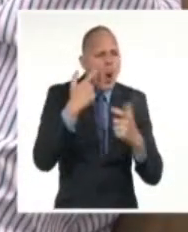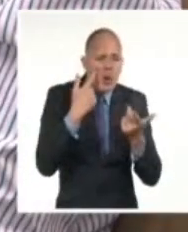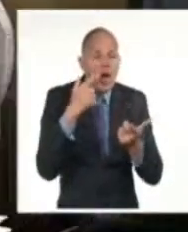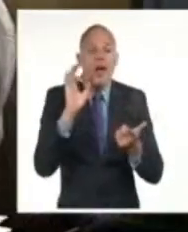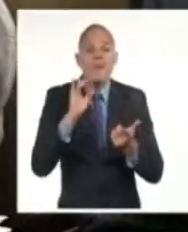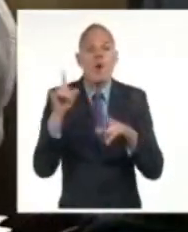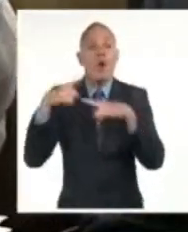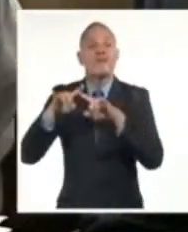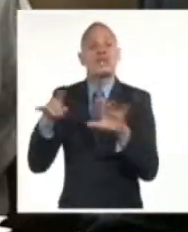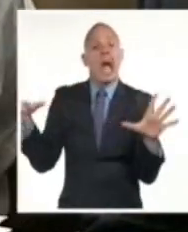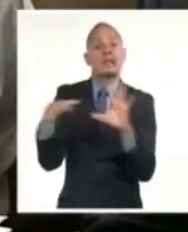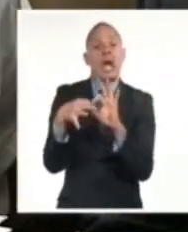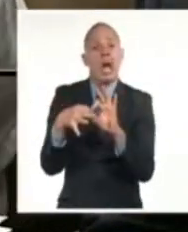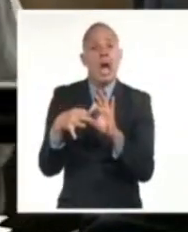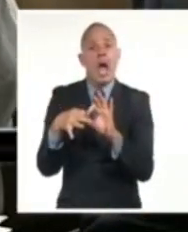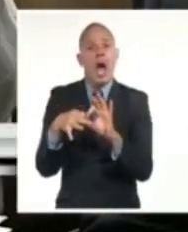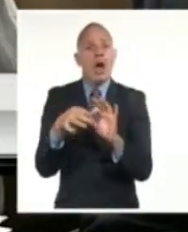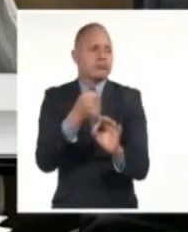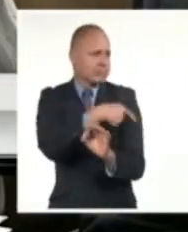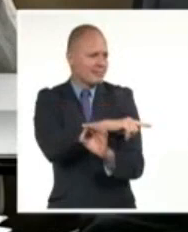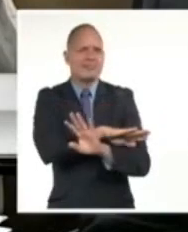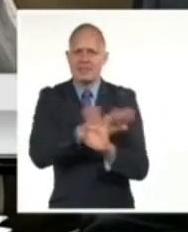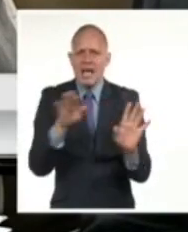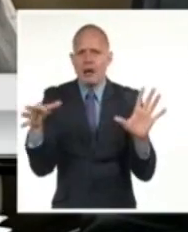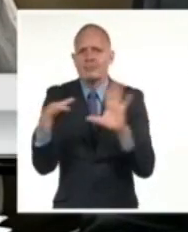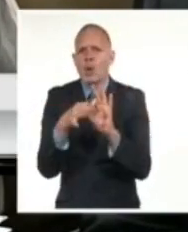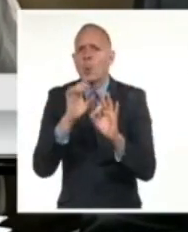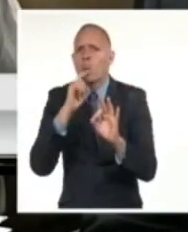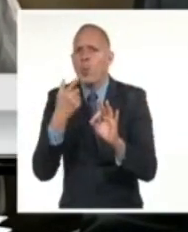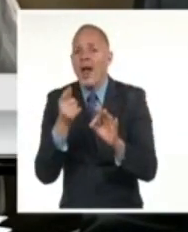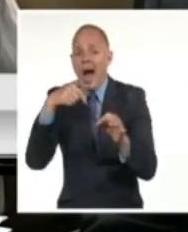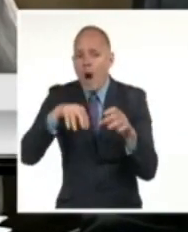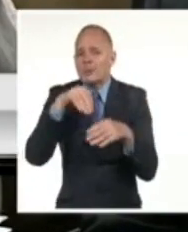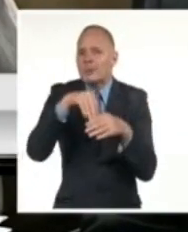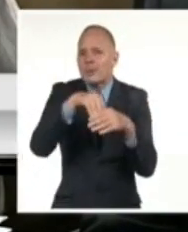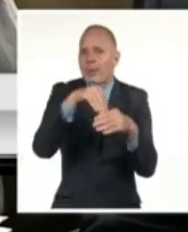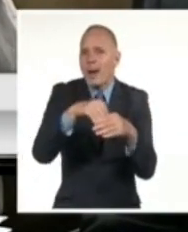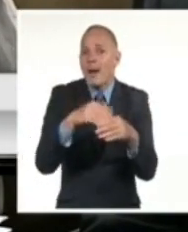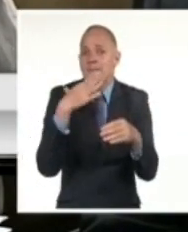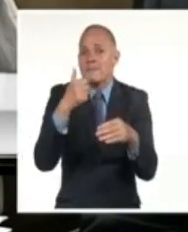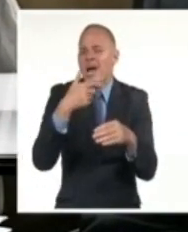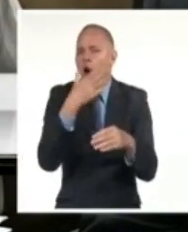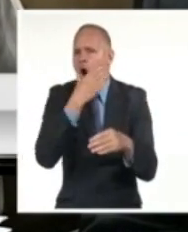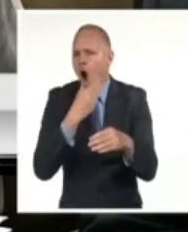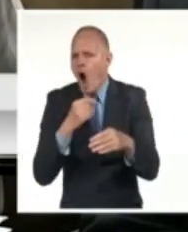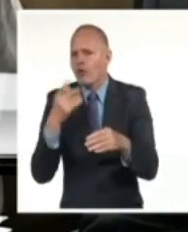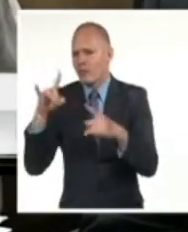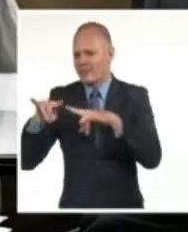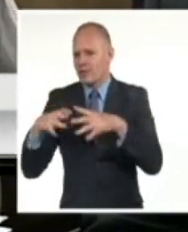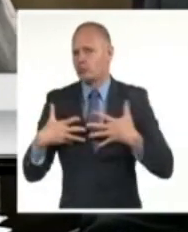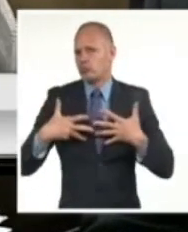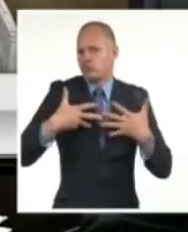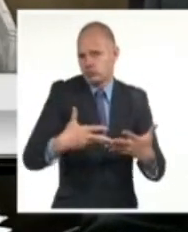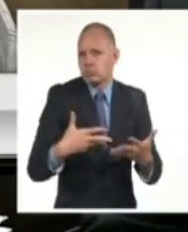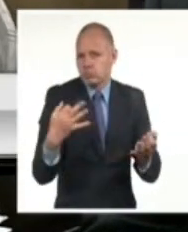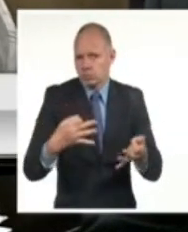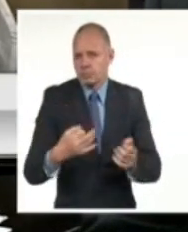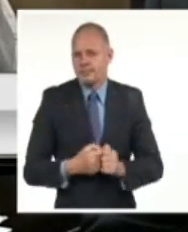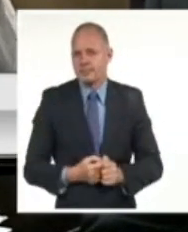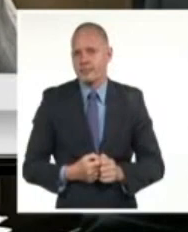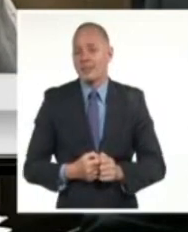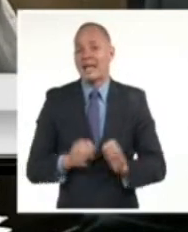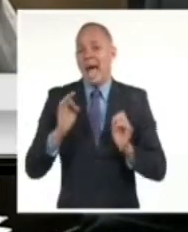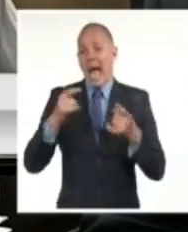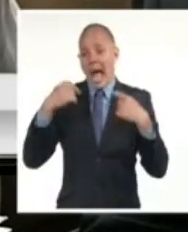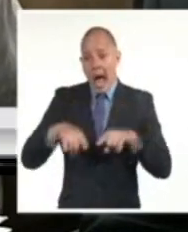las universidades. Ahora sí es un buen ejercicio con sembrar con más ciencia, con los jóvenes, con las universidades. Seguimos rindiéndole cuenta